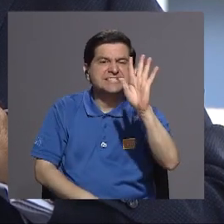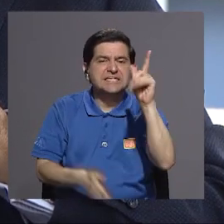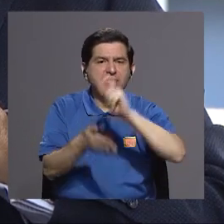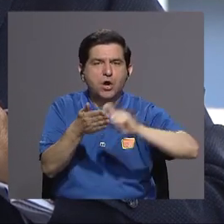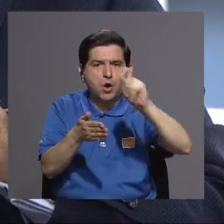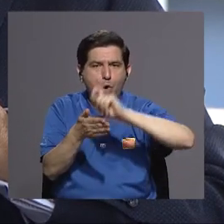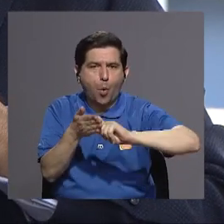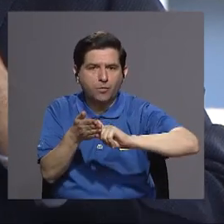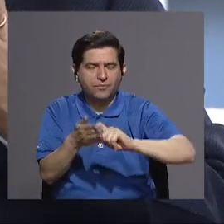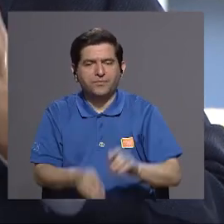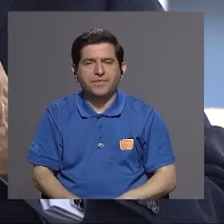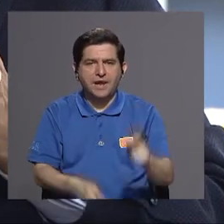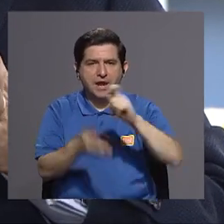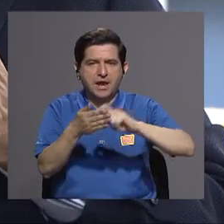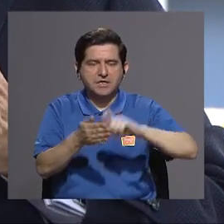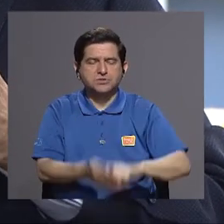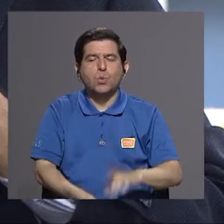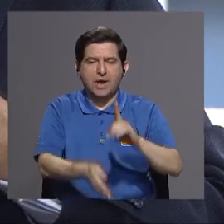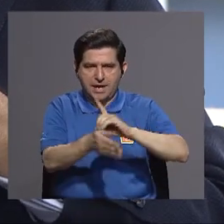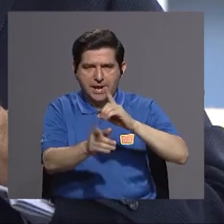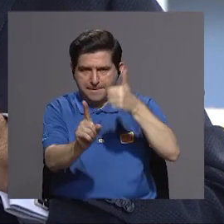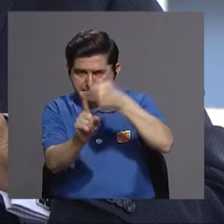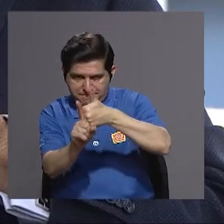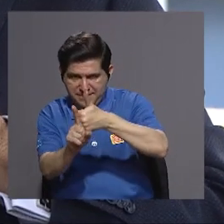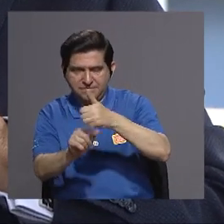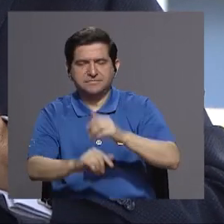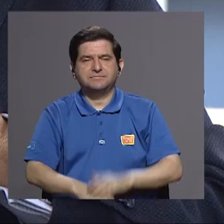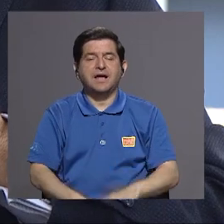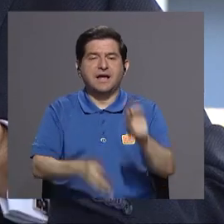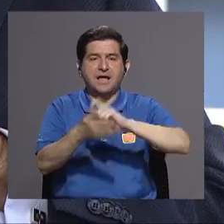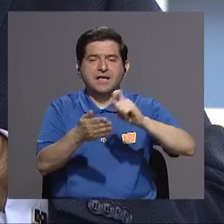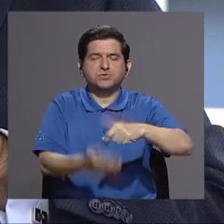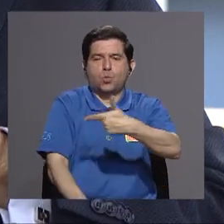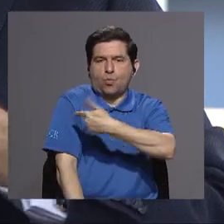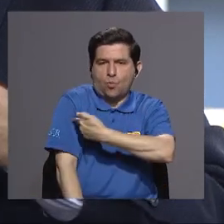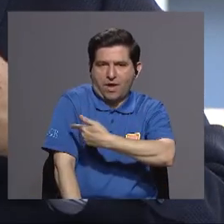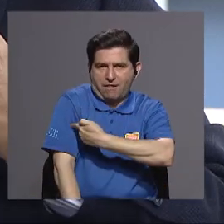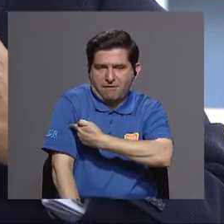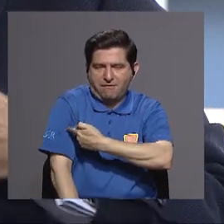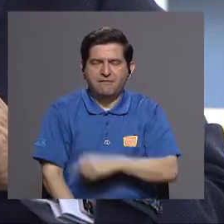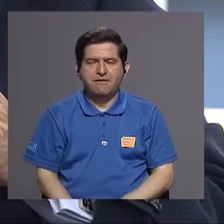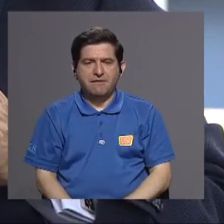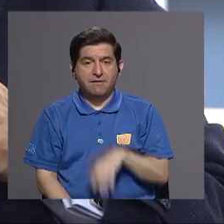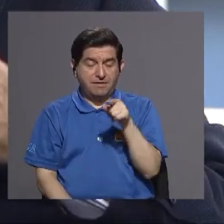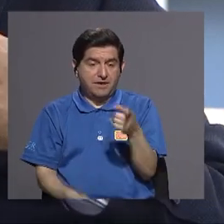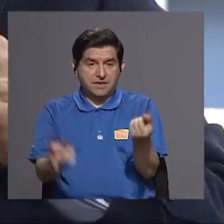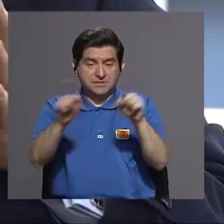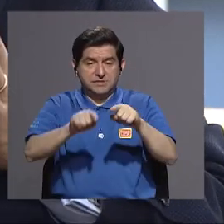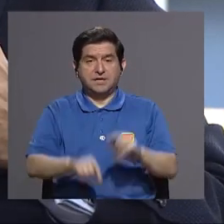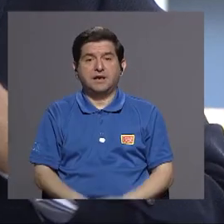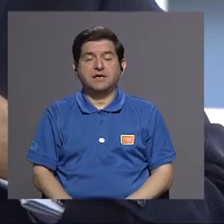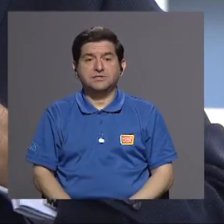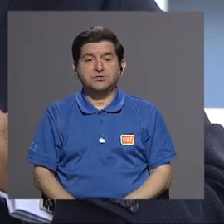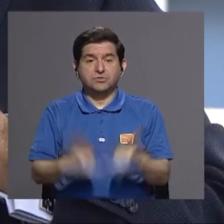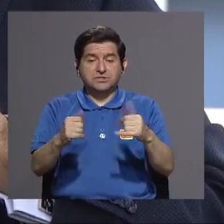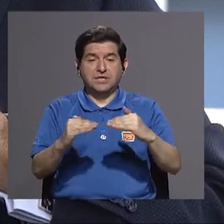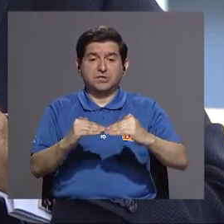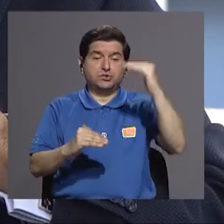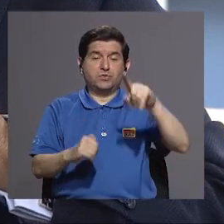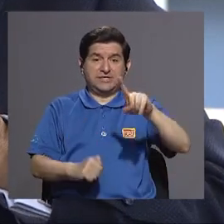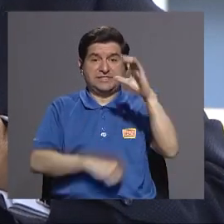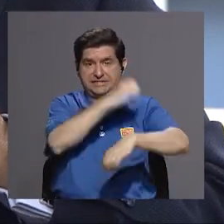escuelas que son la escuela de medicina propiamente dicha la escuela de enfermería que es una escuela más que centenaria